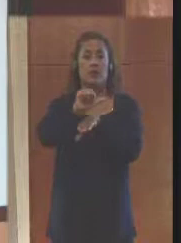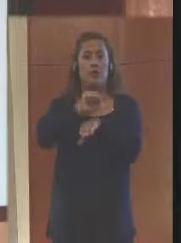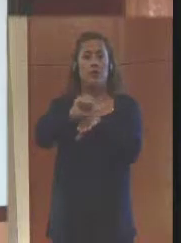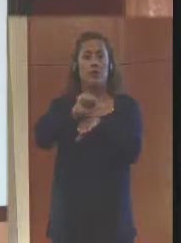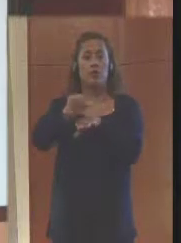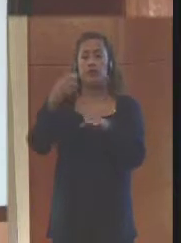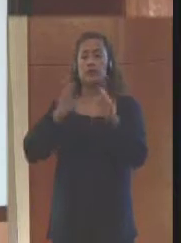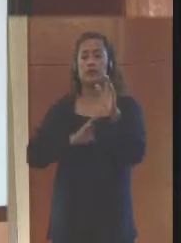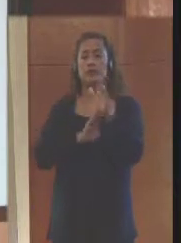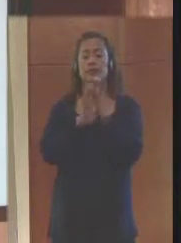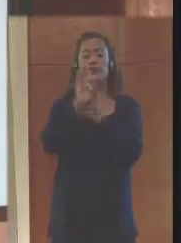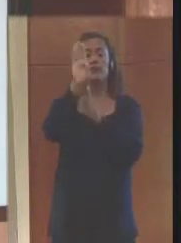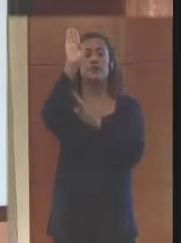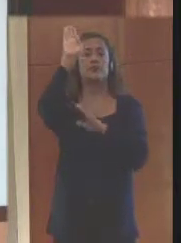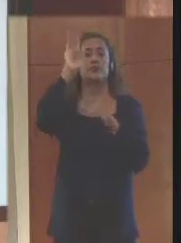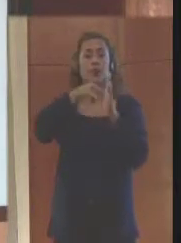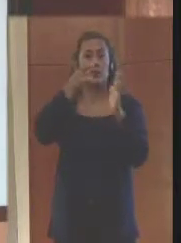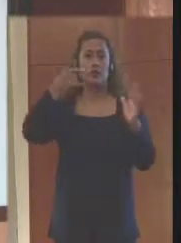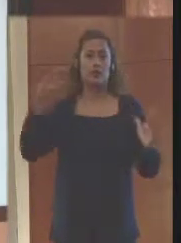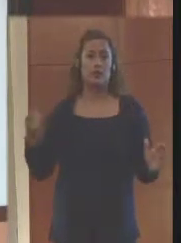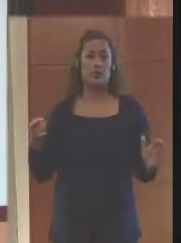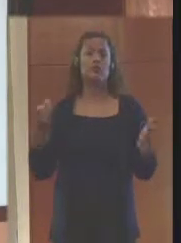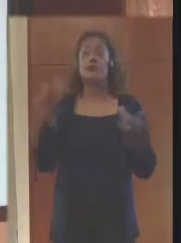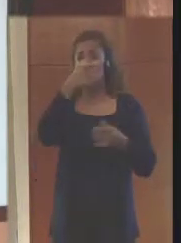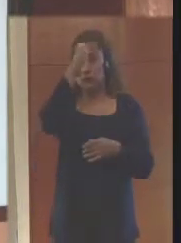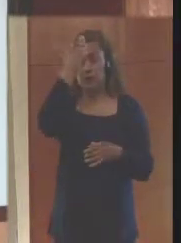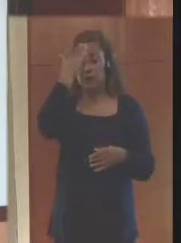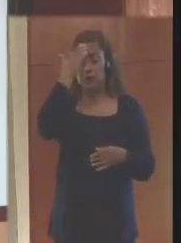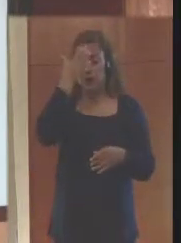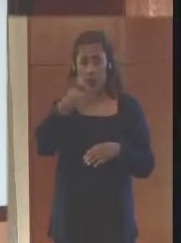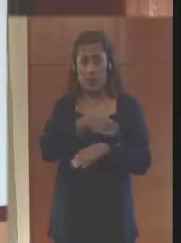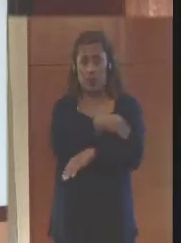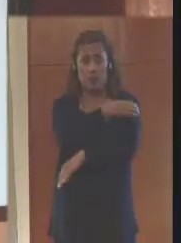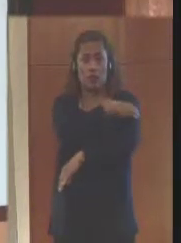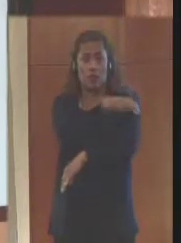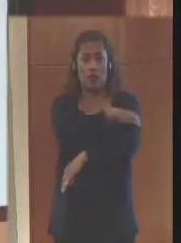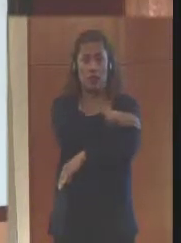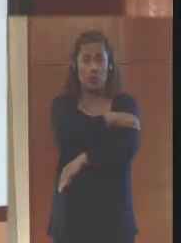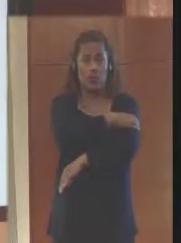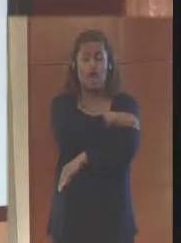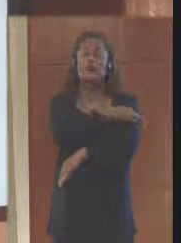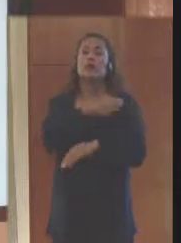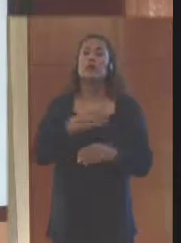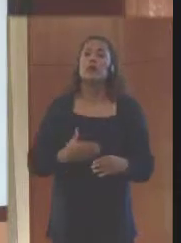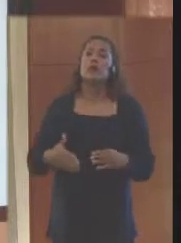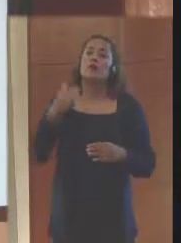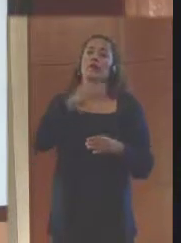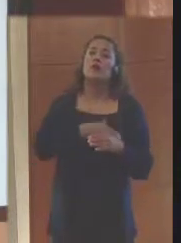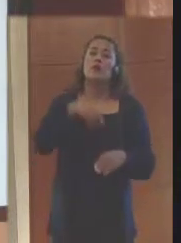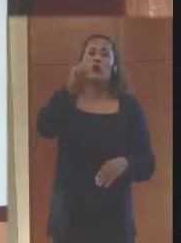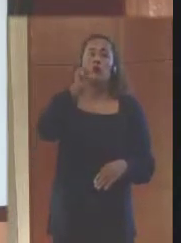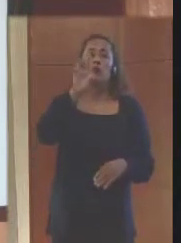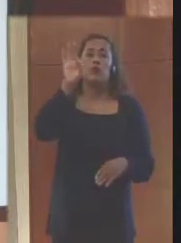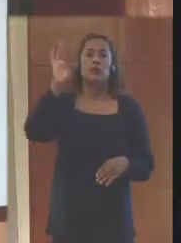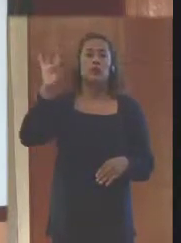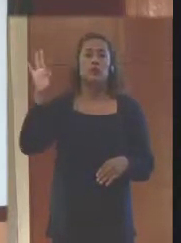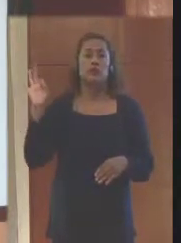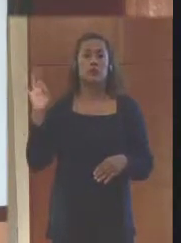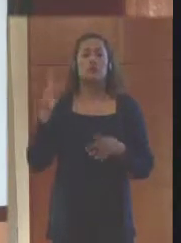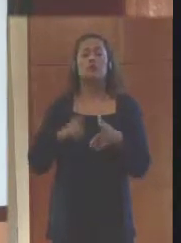Riesgo Tecnológico, que como les decía, es una comisión que viene funcionando desde el año 89,